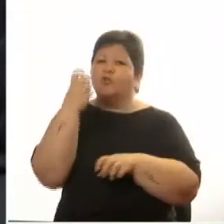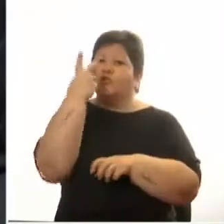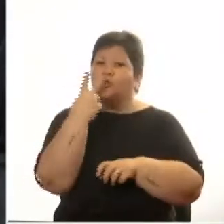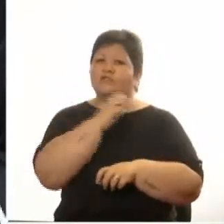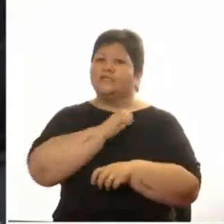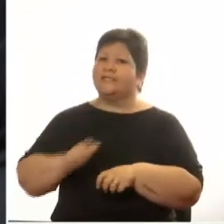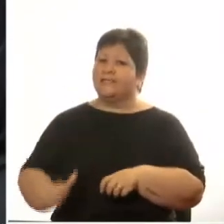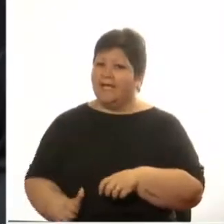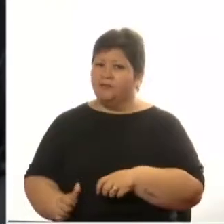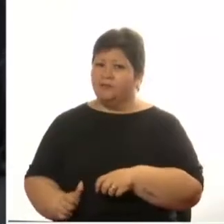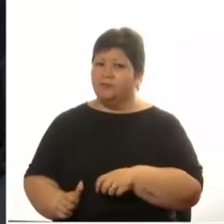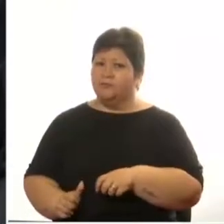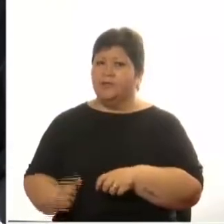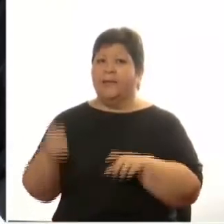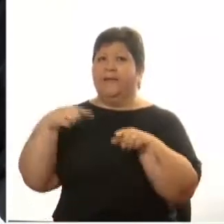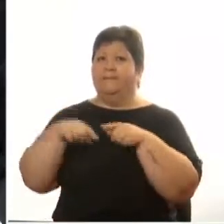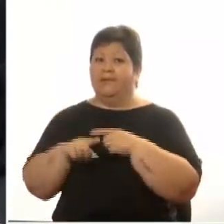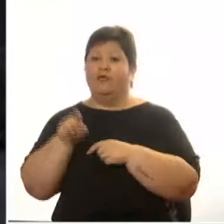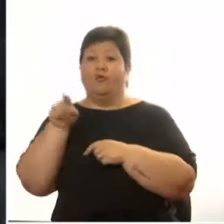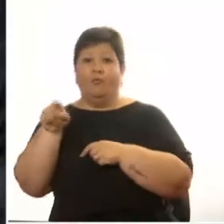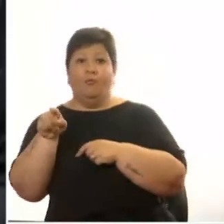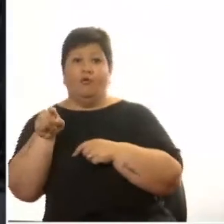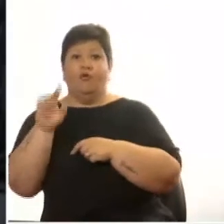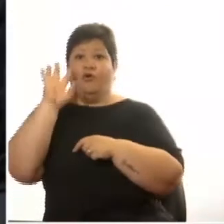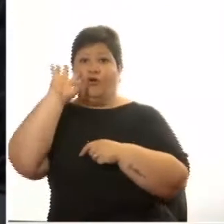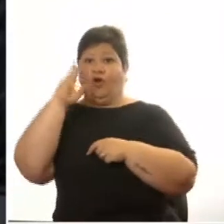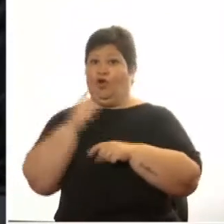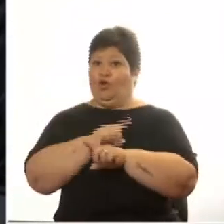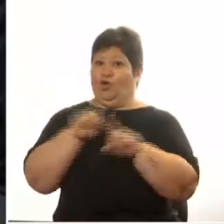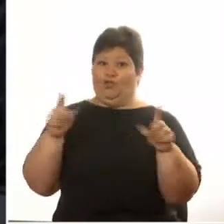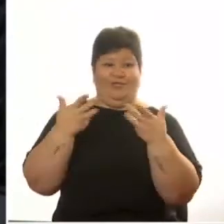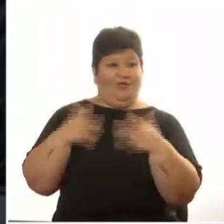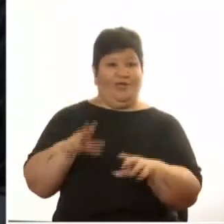pero resulta que hay uno que quiere reconocer que son dos estados